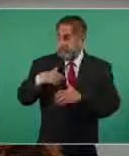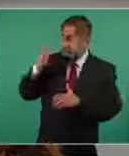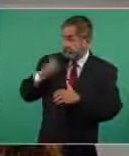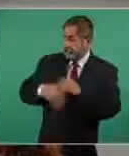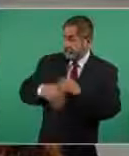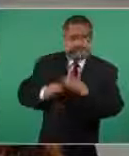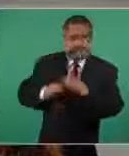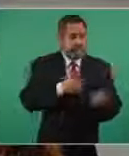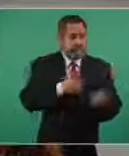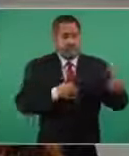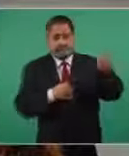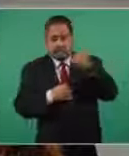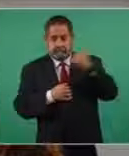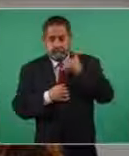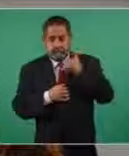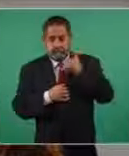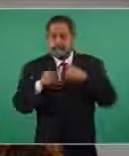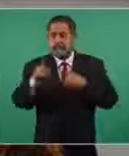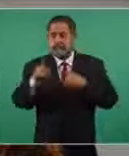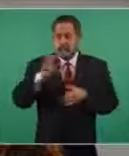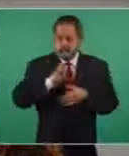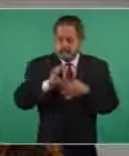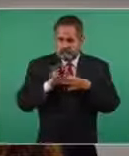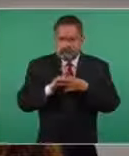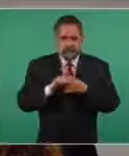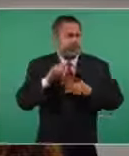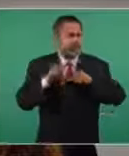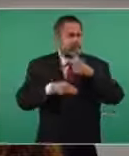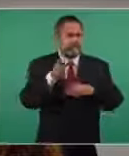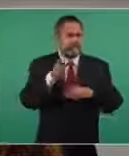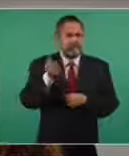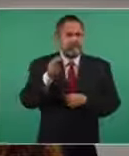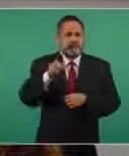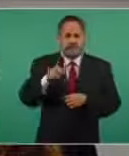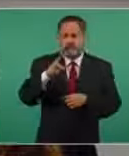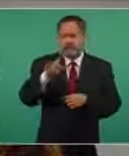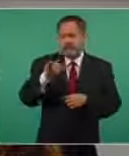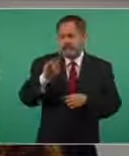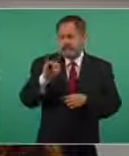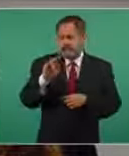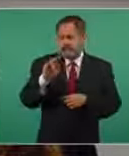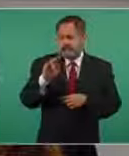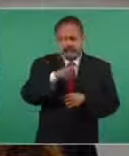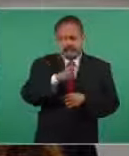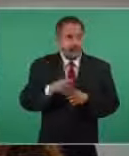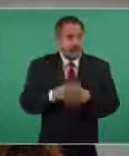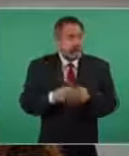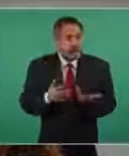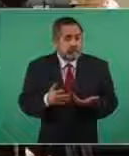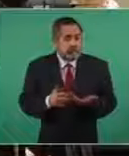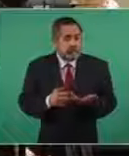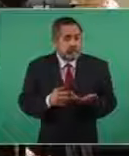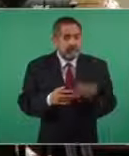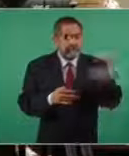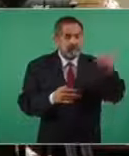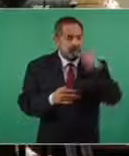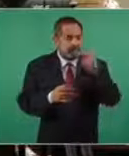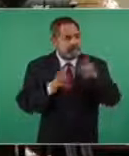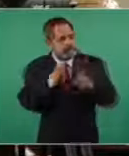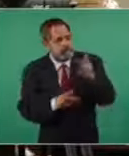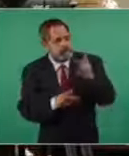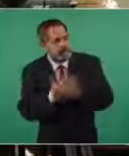recibí la llamada. Usted hizo un comentario, va a estar allá en San Quintín por el tema de la remodelación. Ya no se volvieron a comunicar.